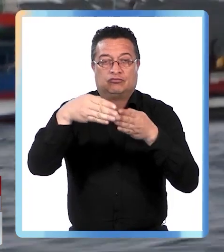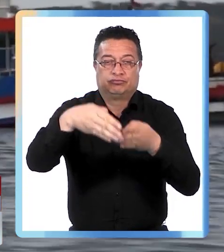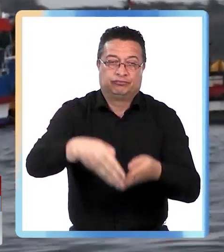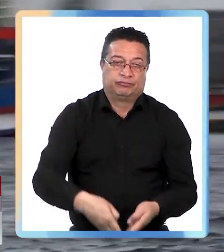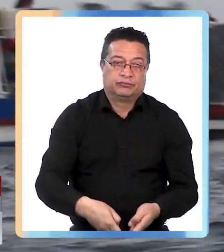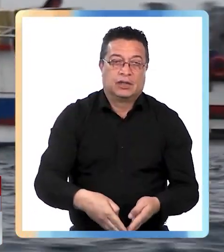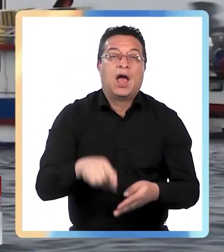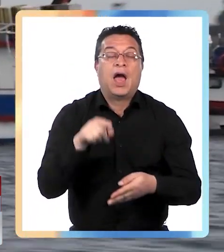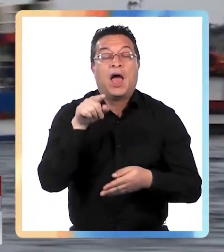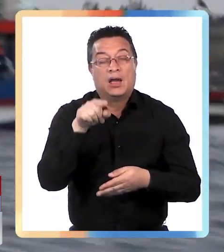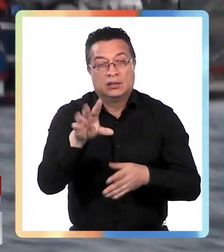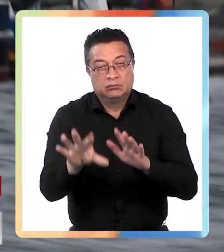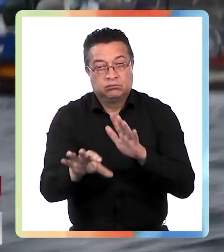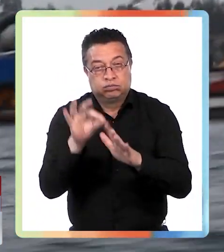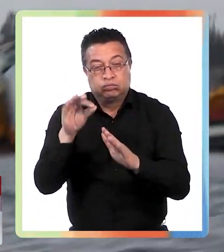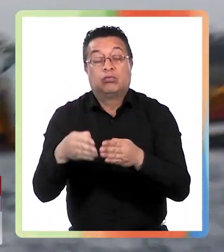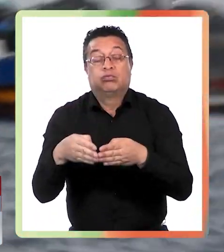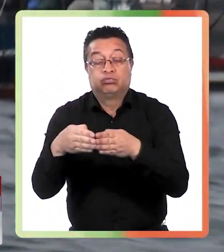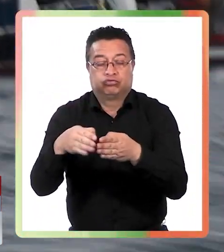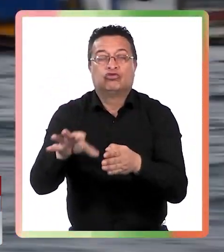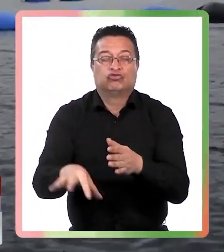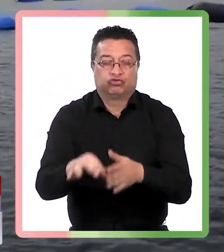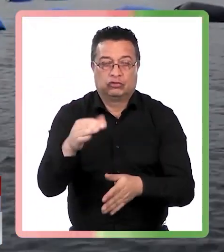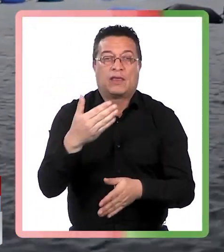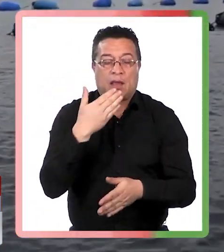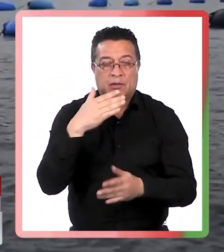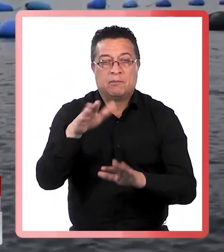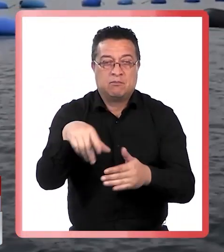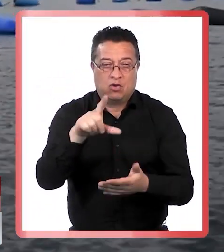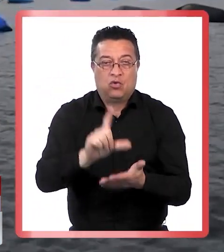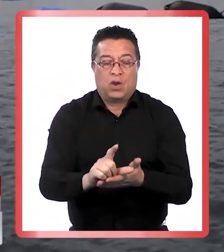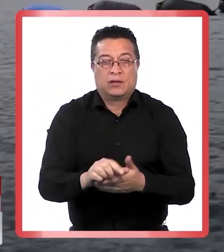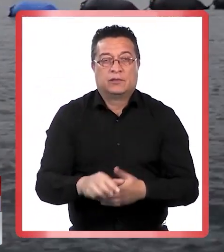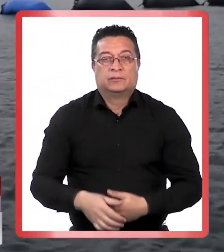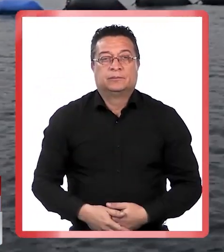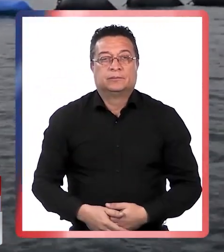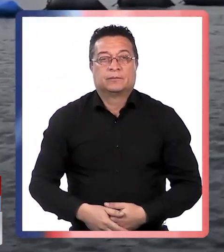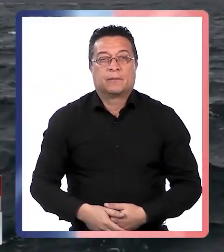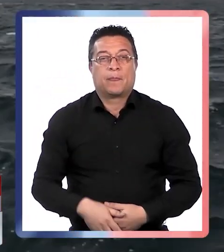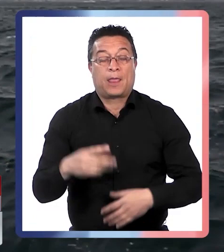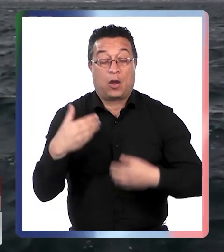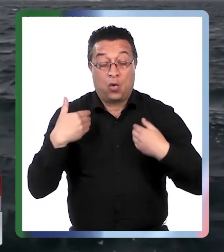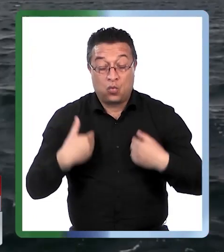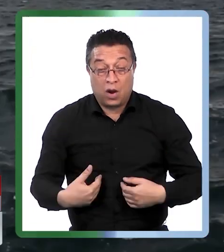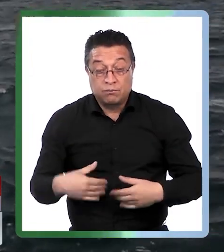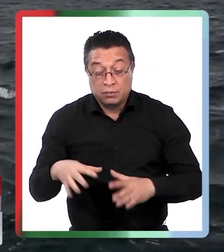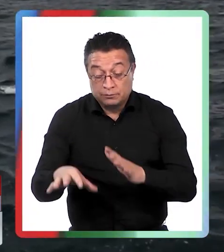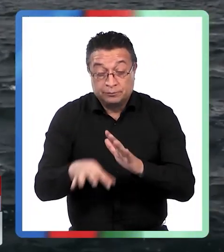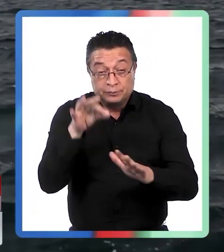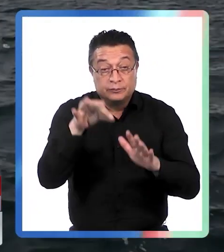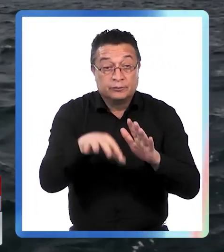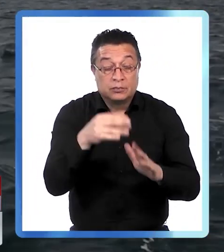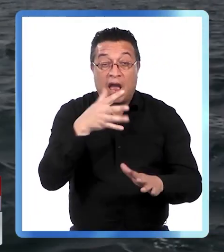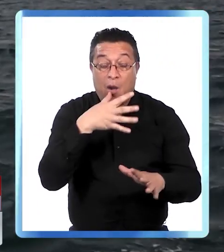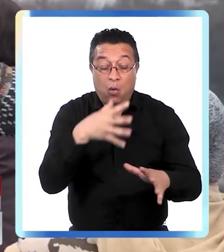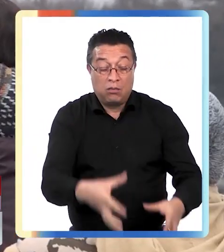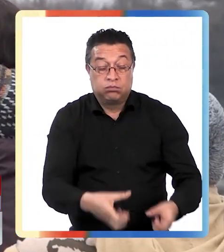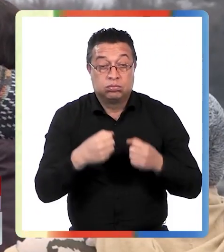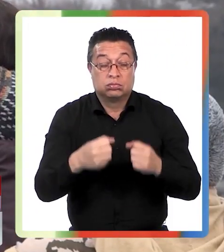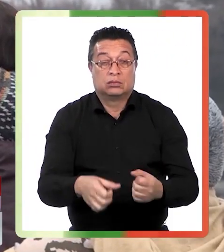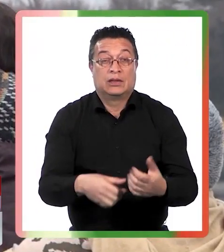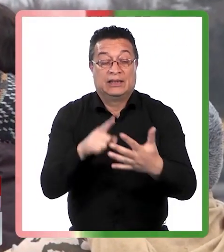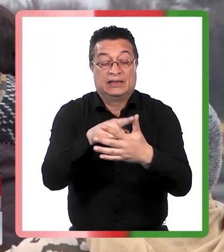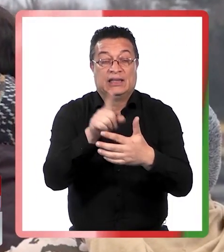naufragio y, además, se localizó la embarcación hundida en el mismo lugar. Los cuerpos levantados desde las aguas